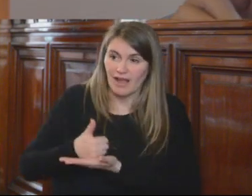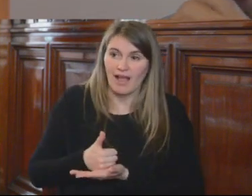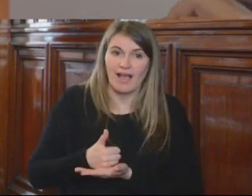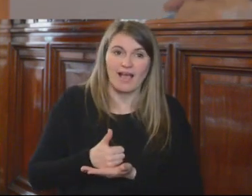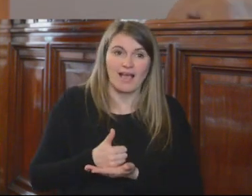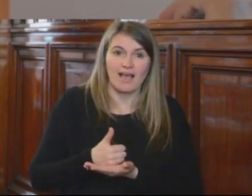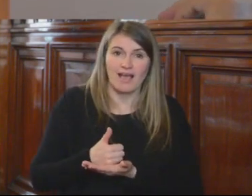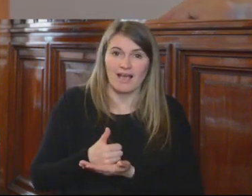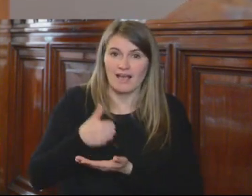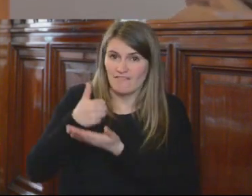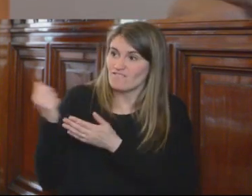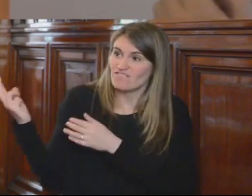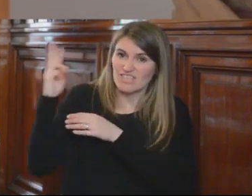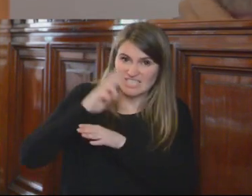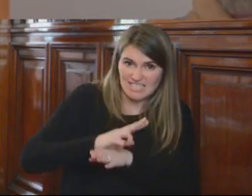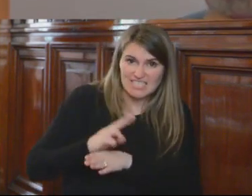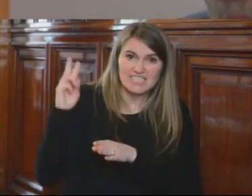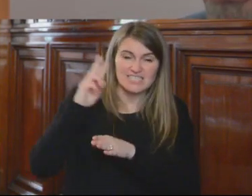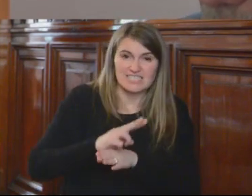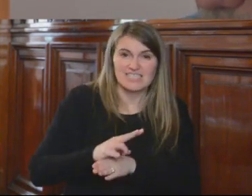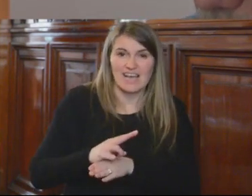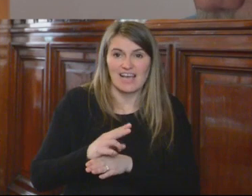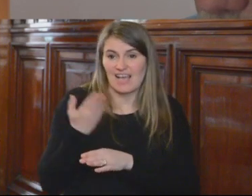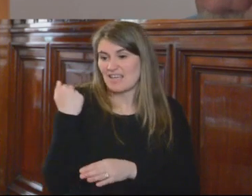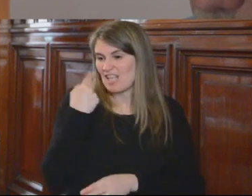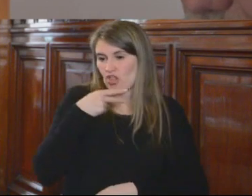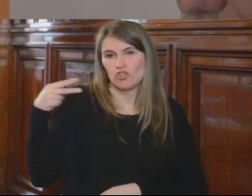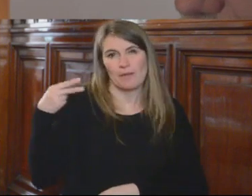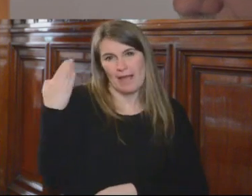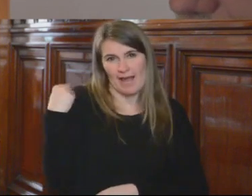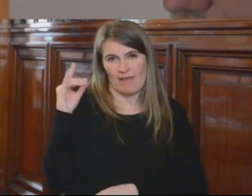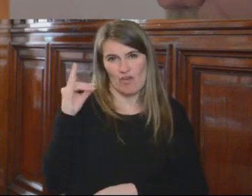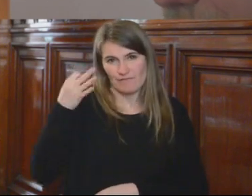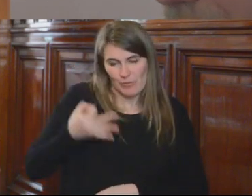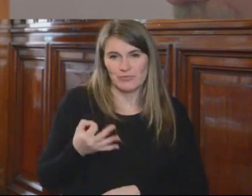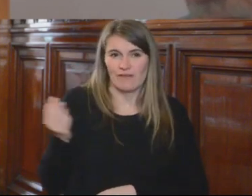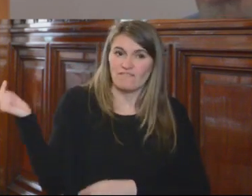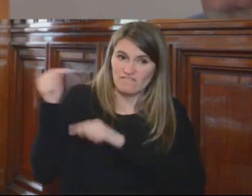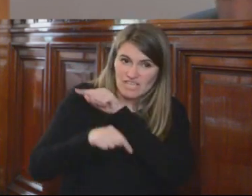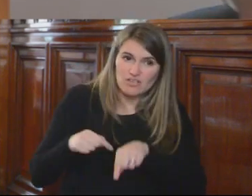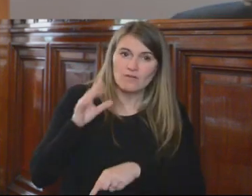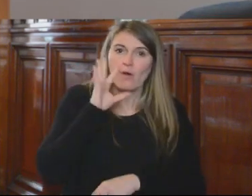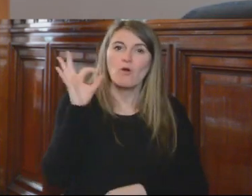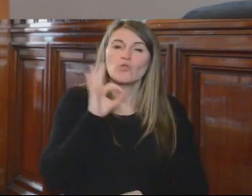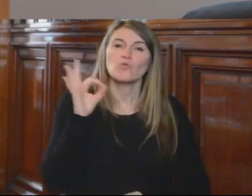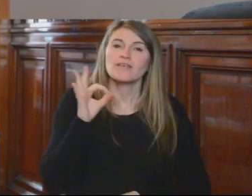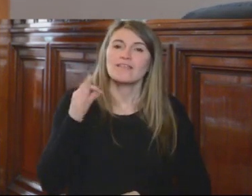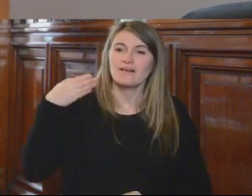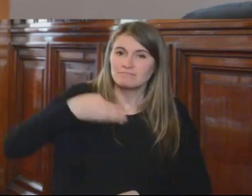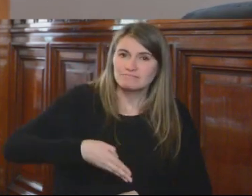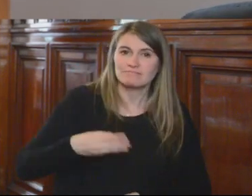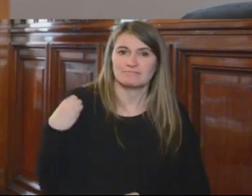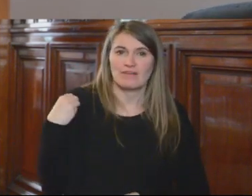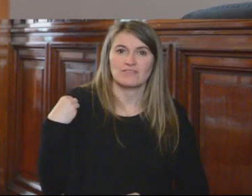de mi visita como relator a Bolivia hace dos semanas, en que tuve la oportunidad de visitarme con